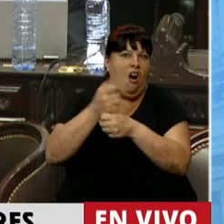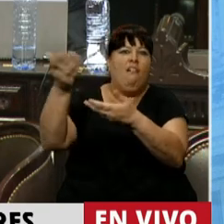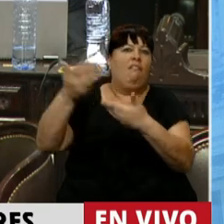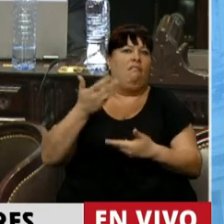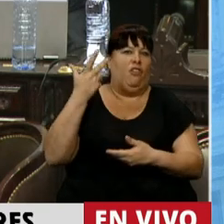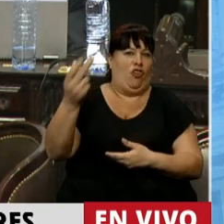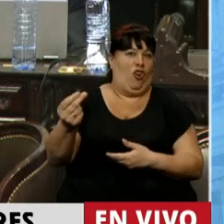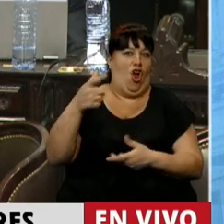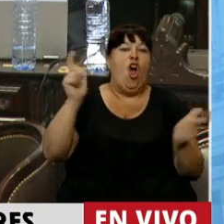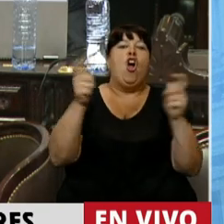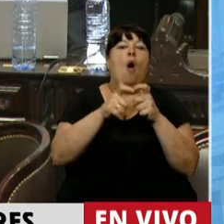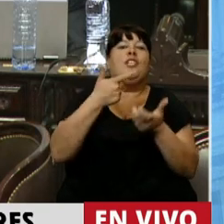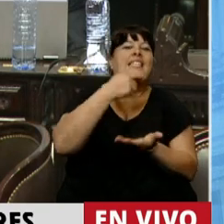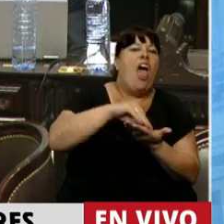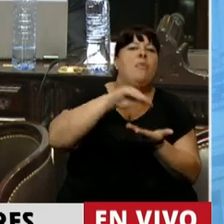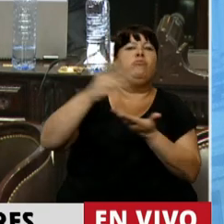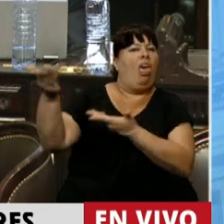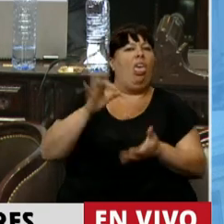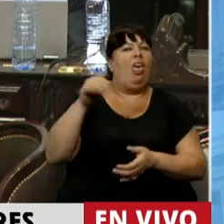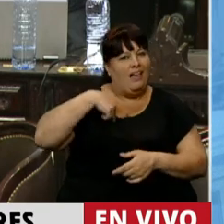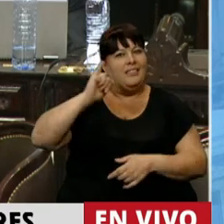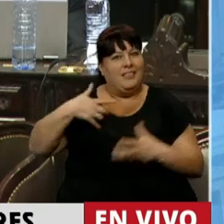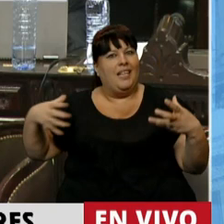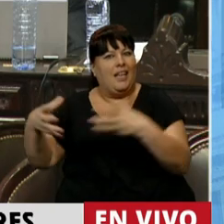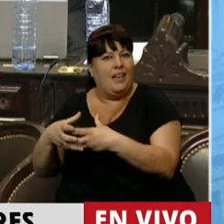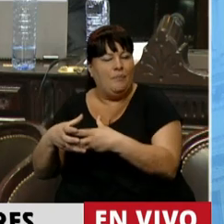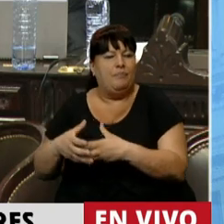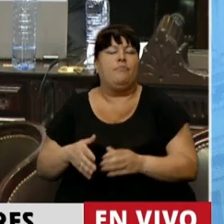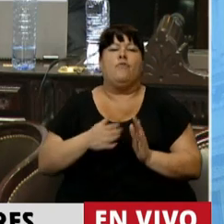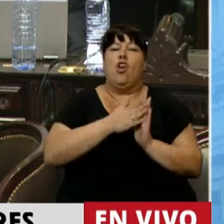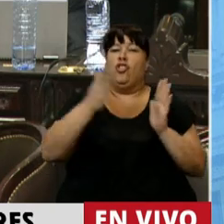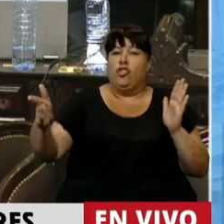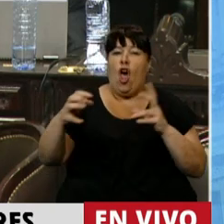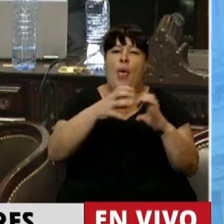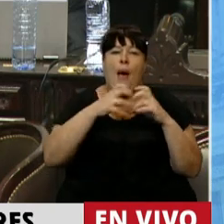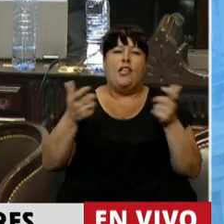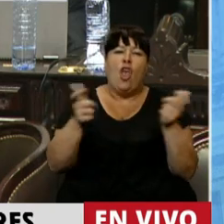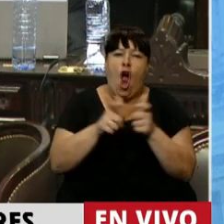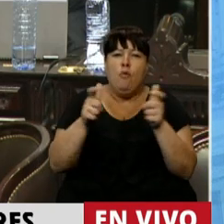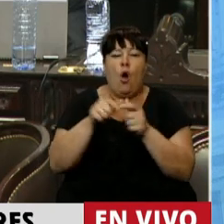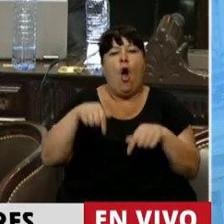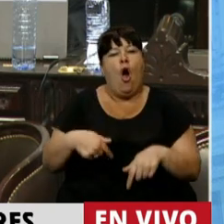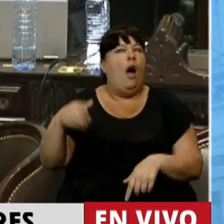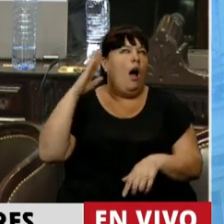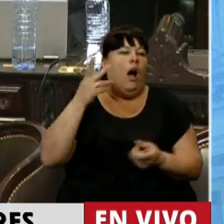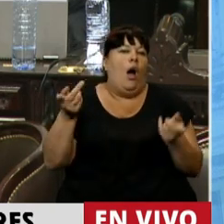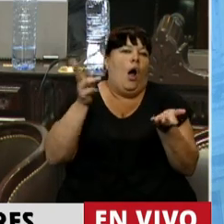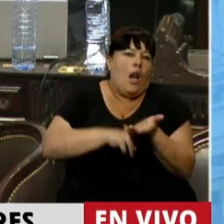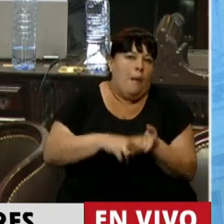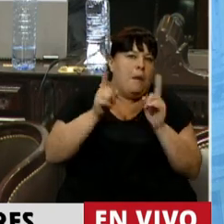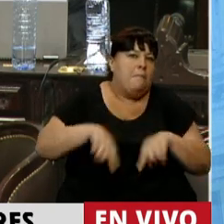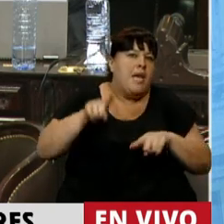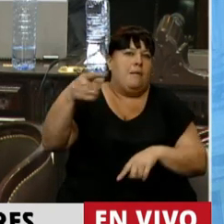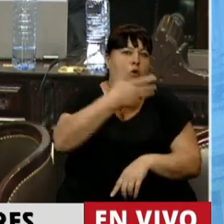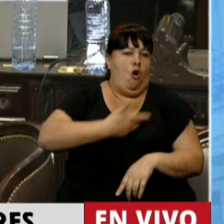recibidas por la Comisión Bicameral. A lo largo del debate de comisiones, y hoy lo hemos vuelto a escuchar de parte del